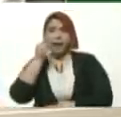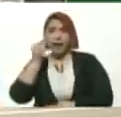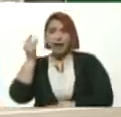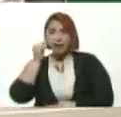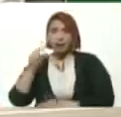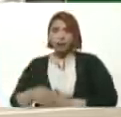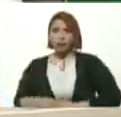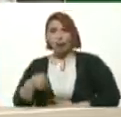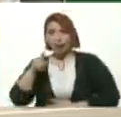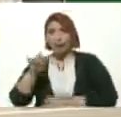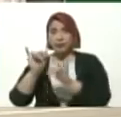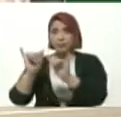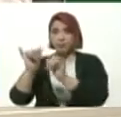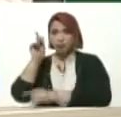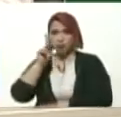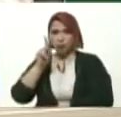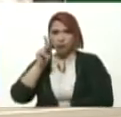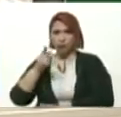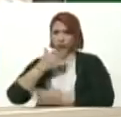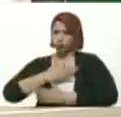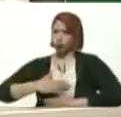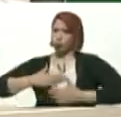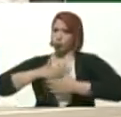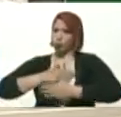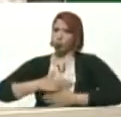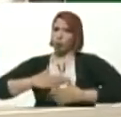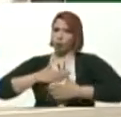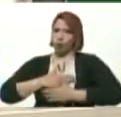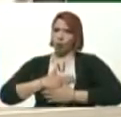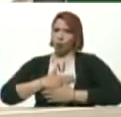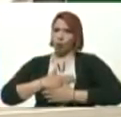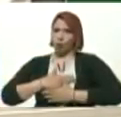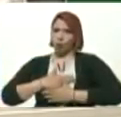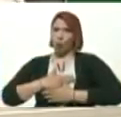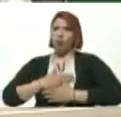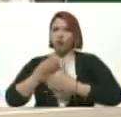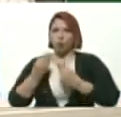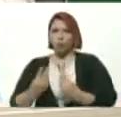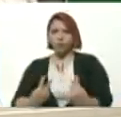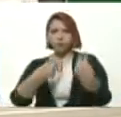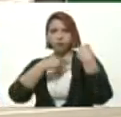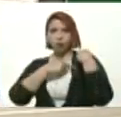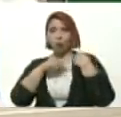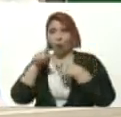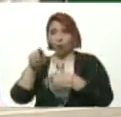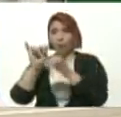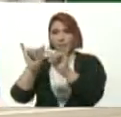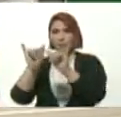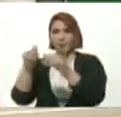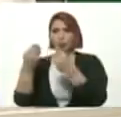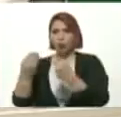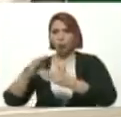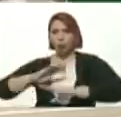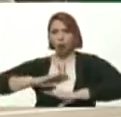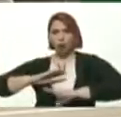maestra A ese profesor De calidad Y bajo La conducción Pues De usted Como auténtico Maestro